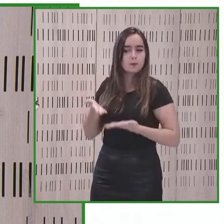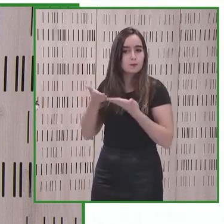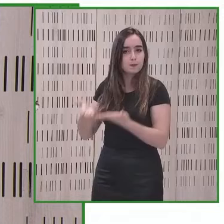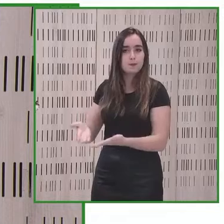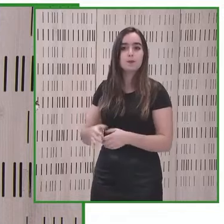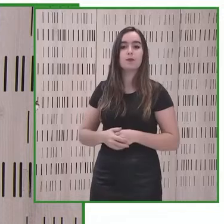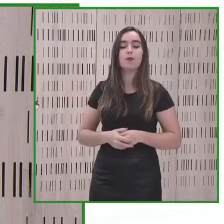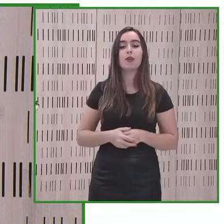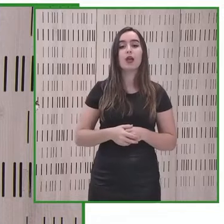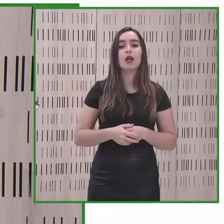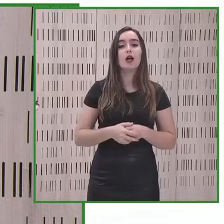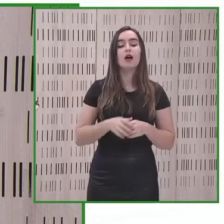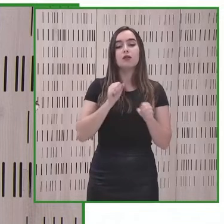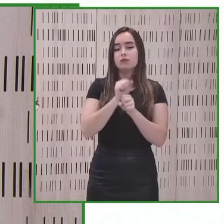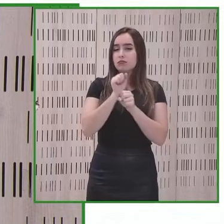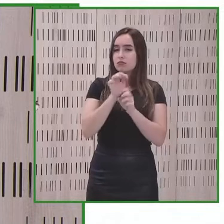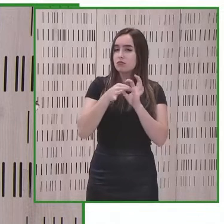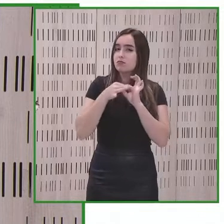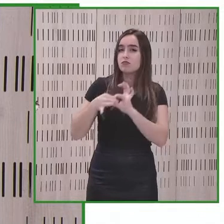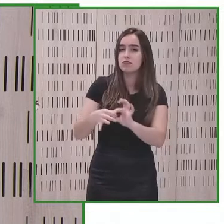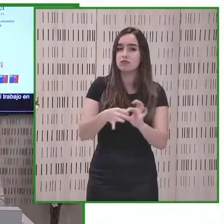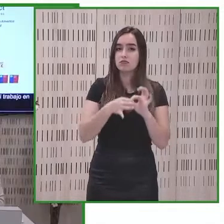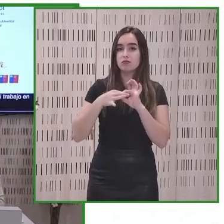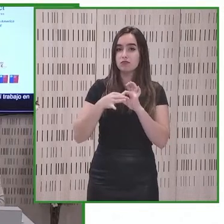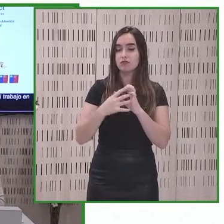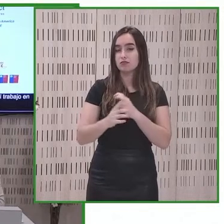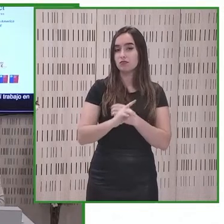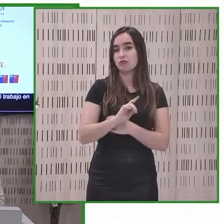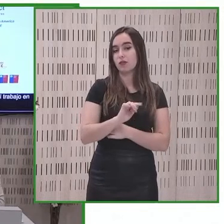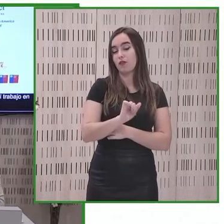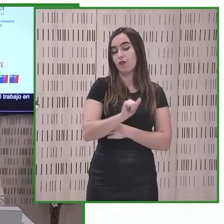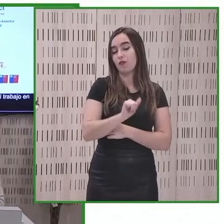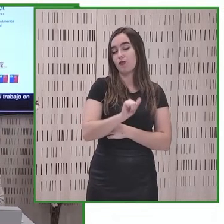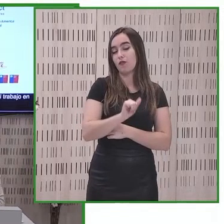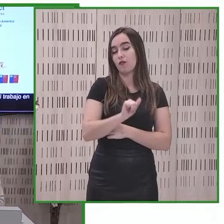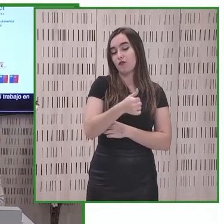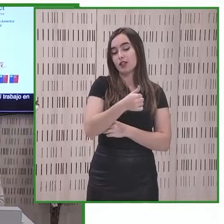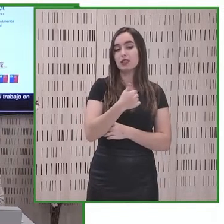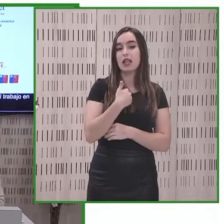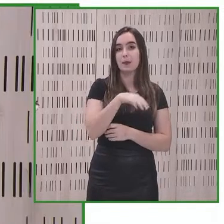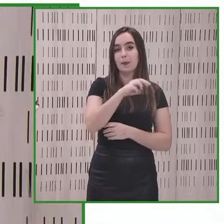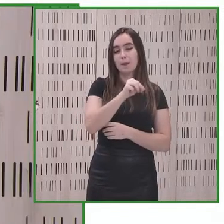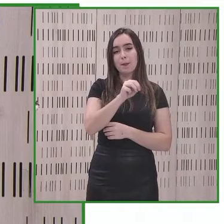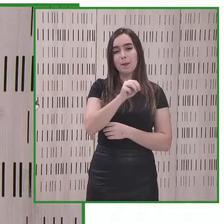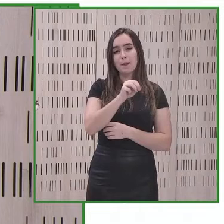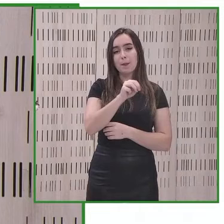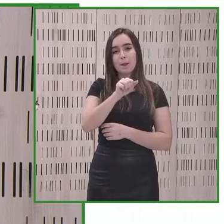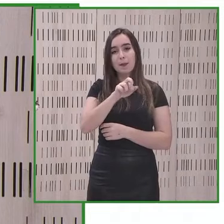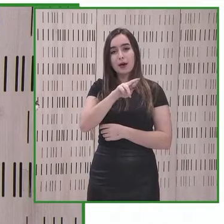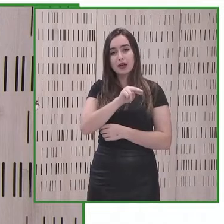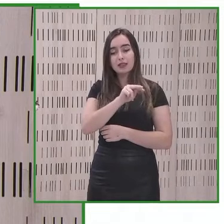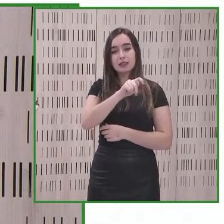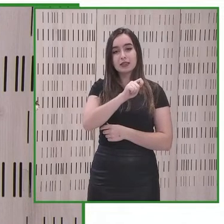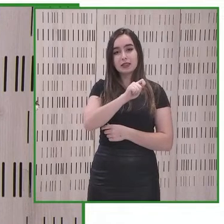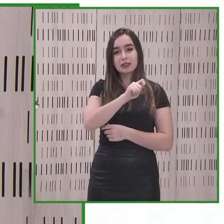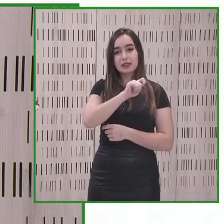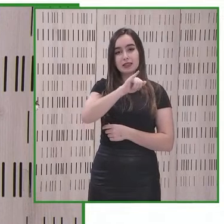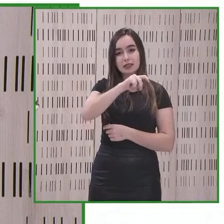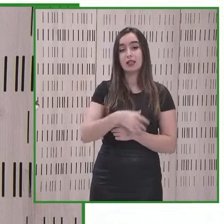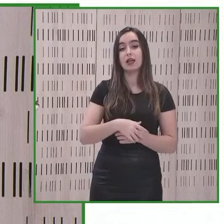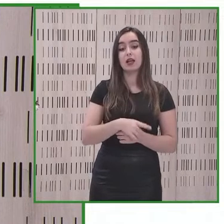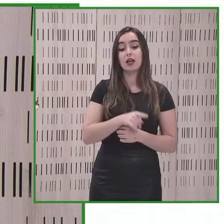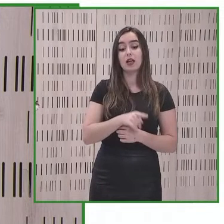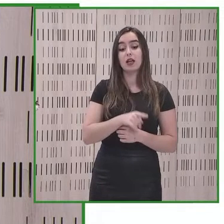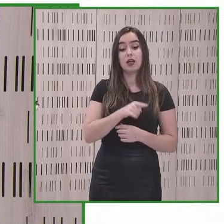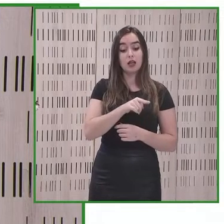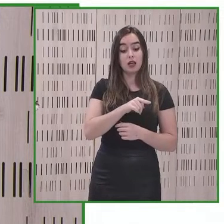es el tiempo por contar con nosotros el centro en el seno ahora